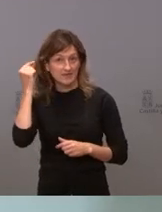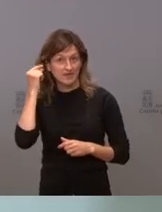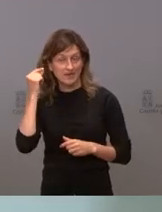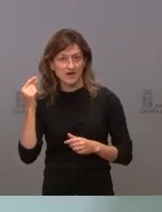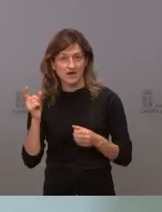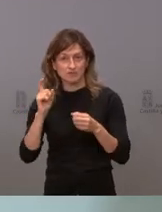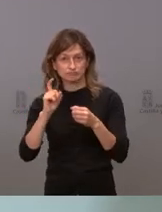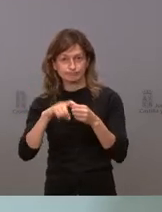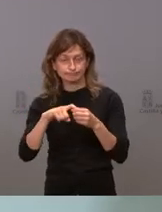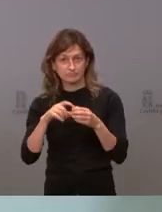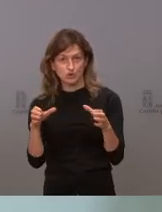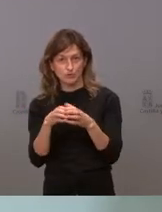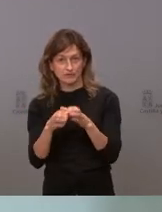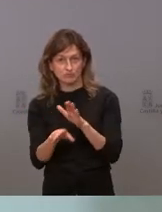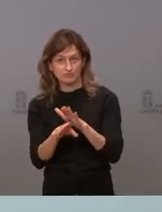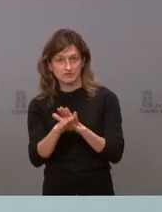formando parte de un de un gobierno